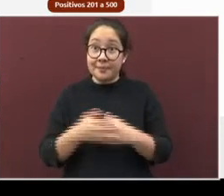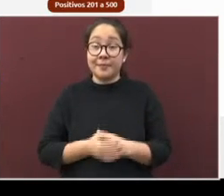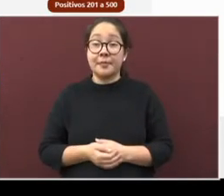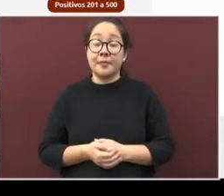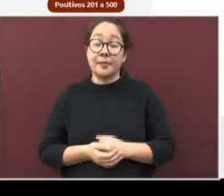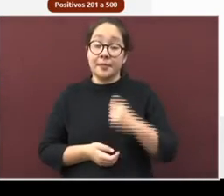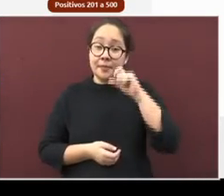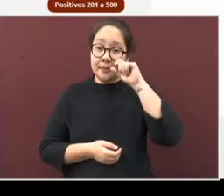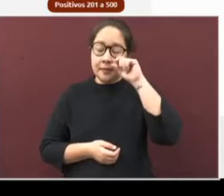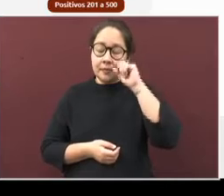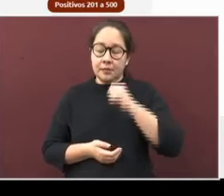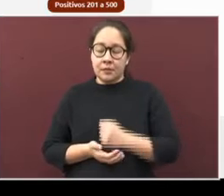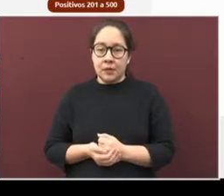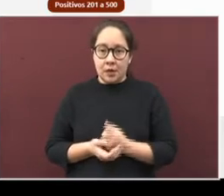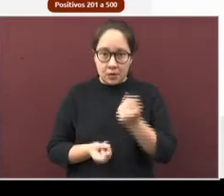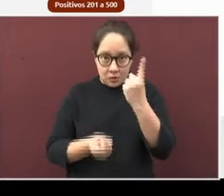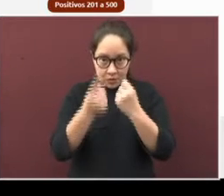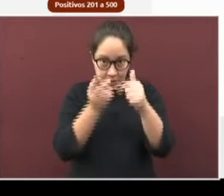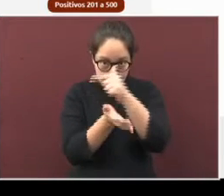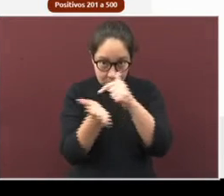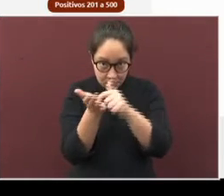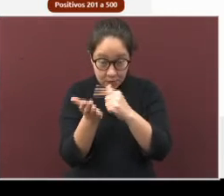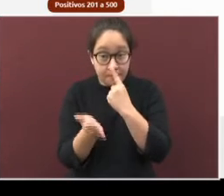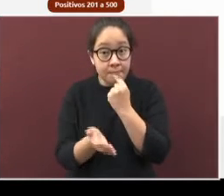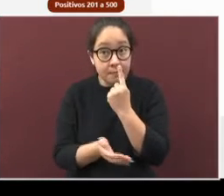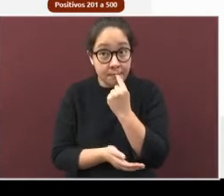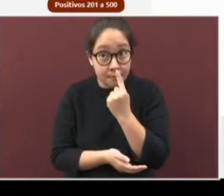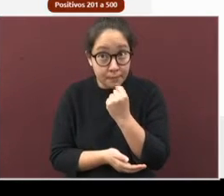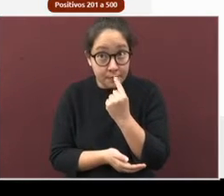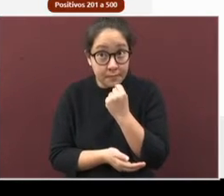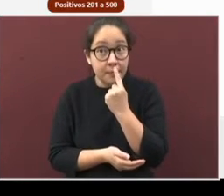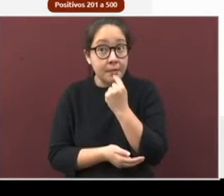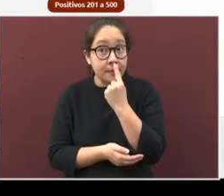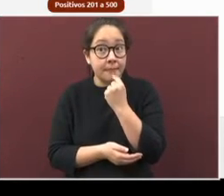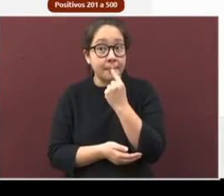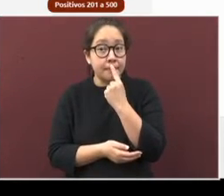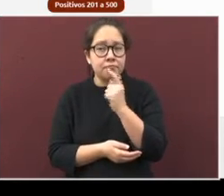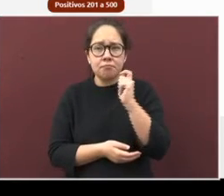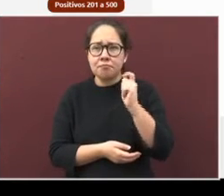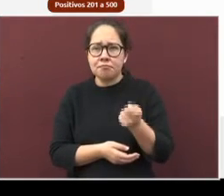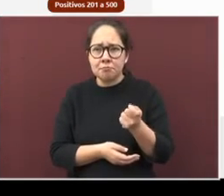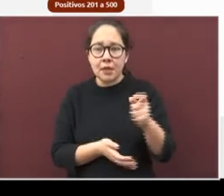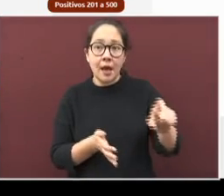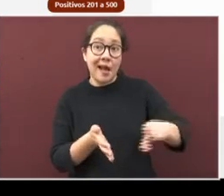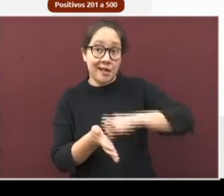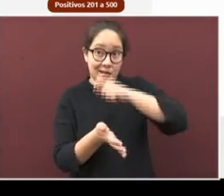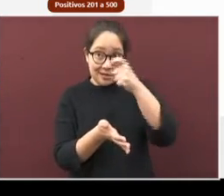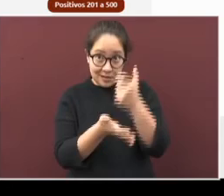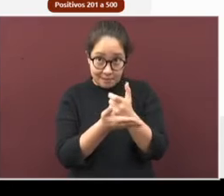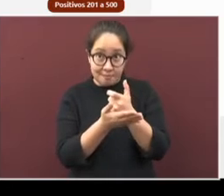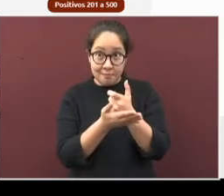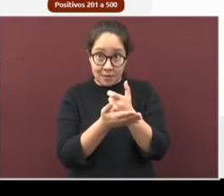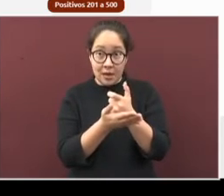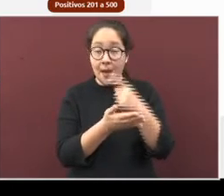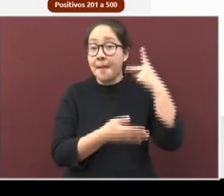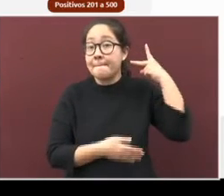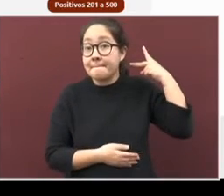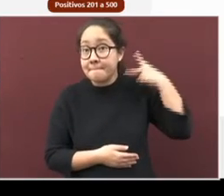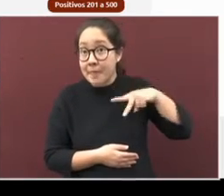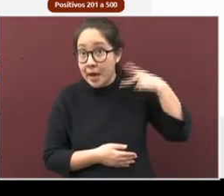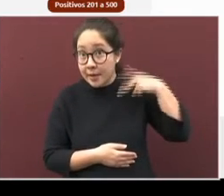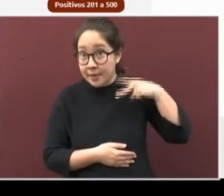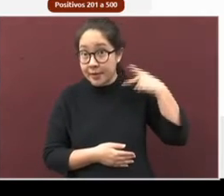los que están en rojo, escuchen bien, son Jalapa, el puerto de